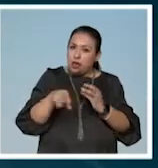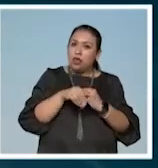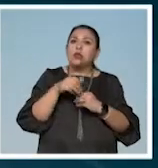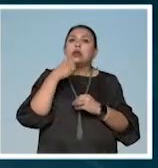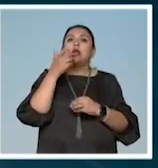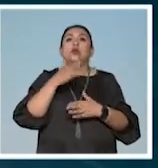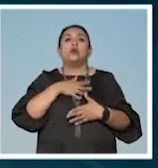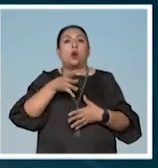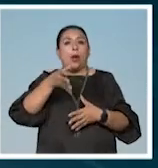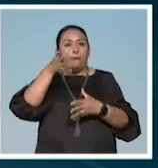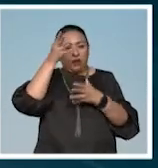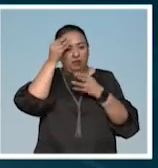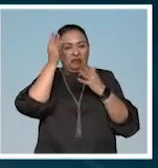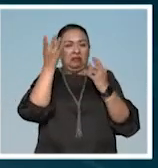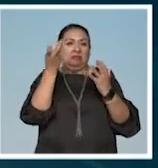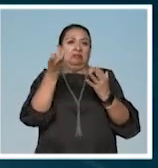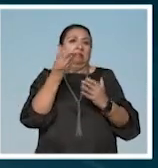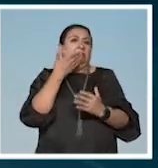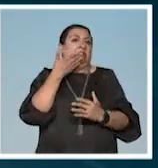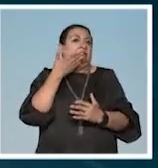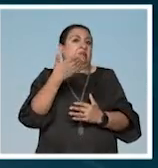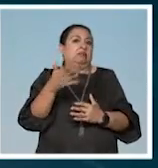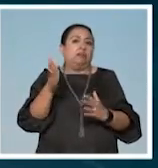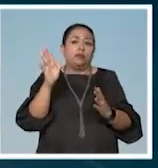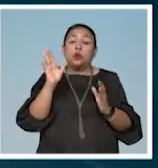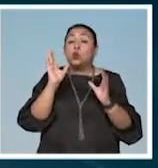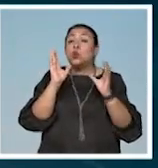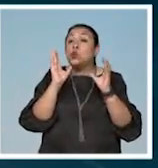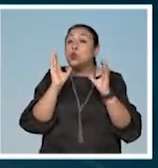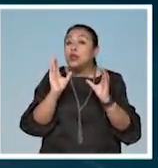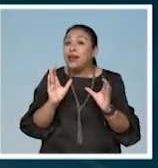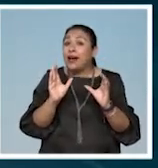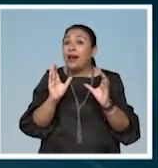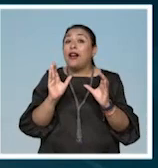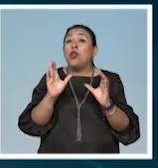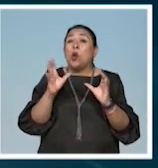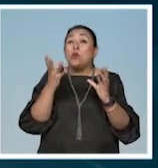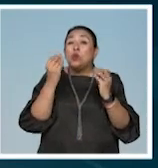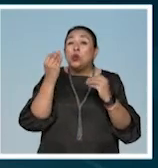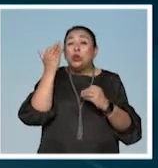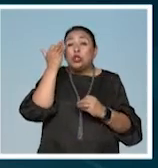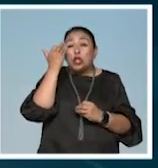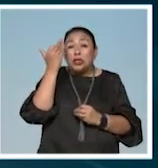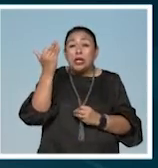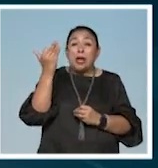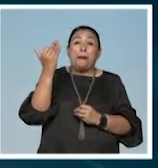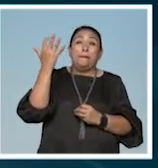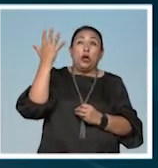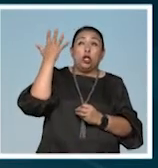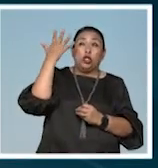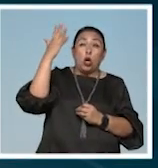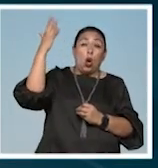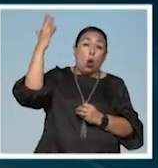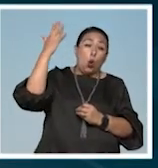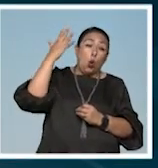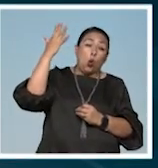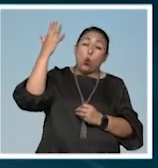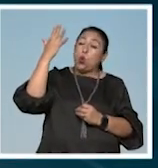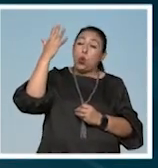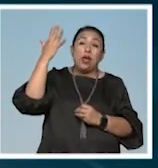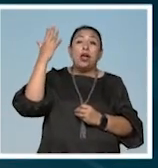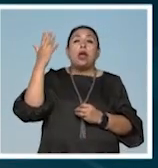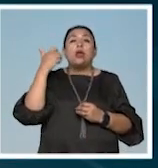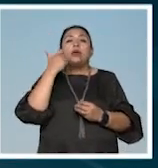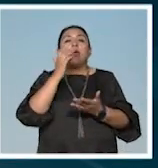quieren aprender a hacerlo, me parece que es maravilloso. Y cuidado con el abuso excesivo a la hora de tomar el sol. Los